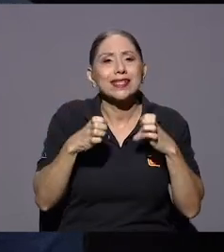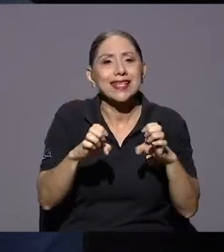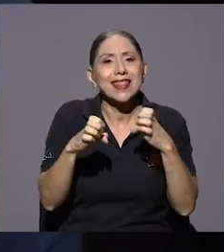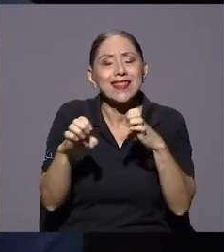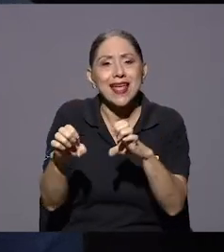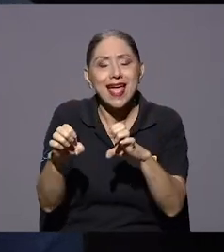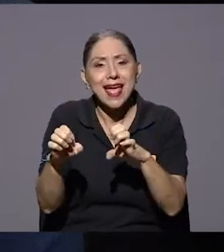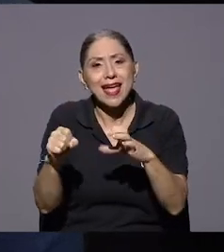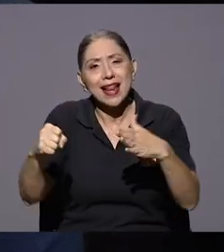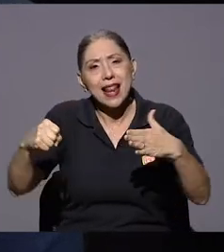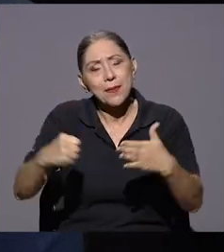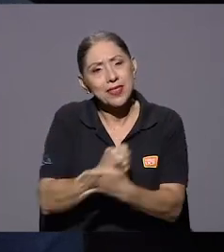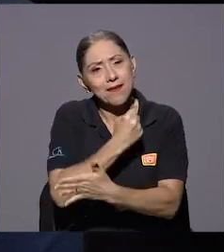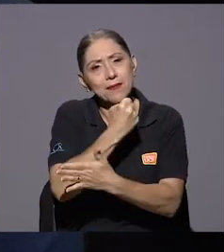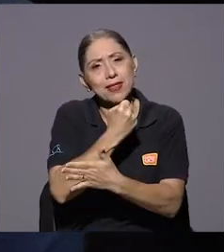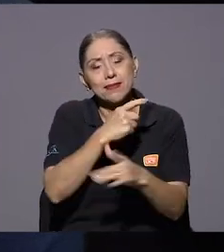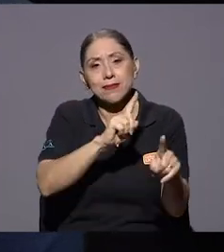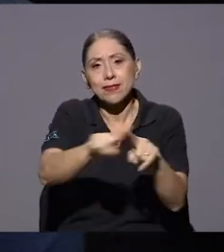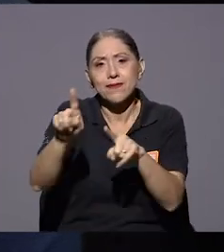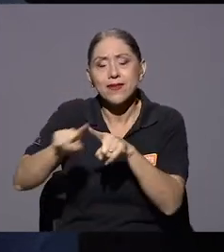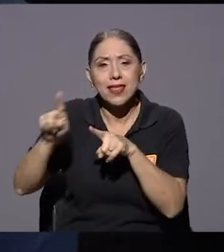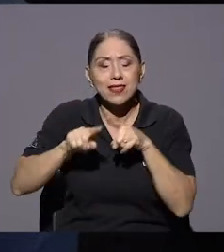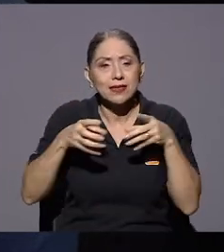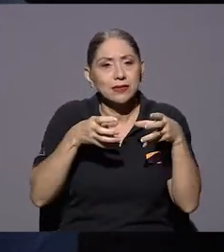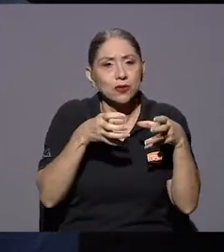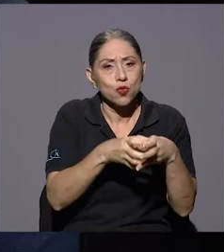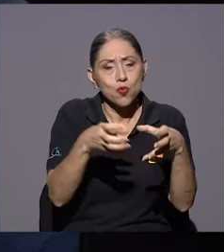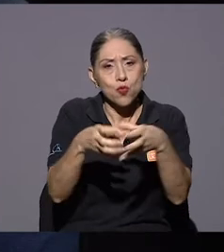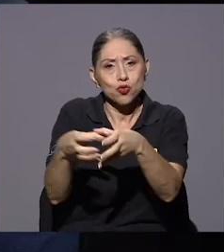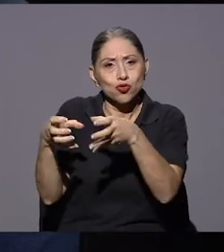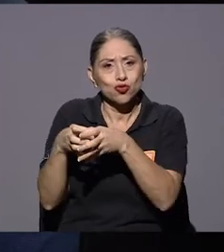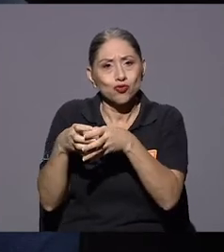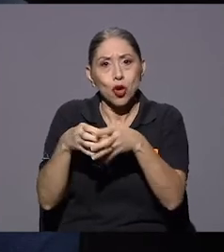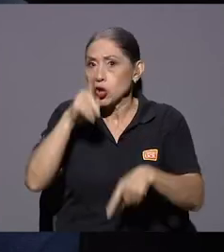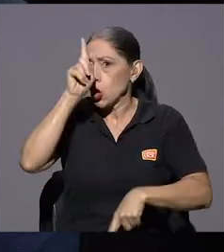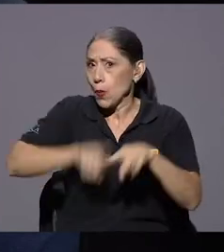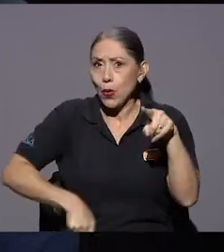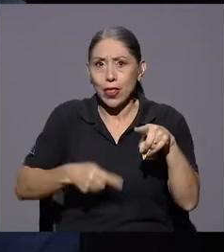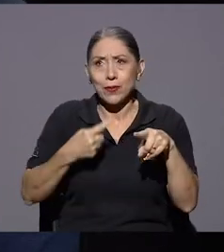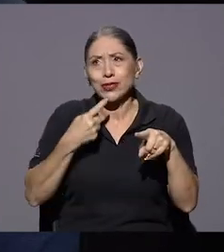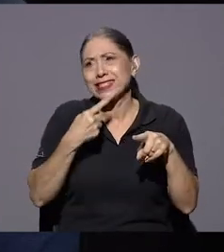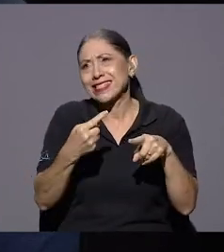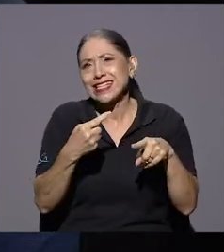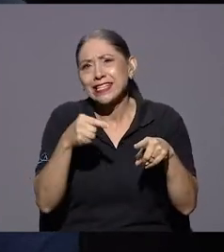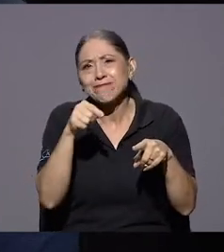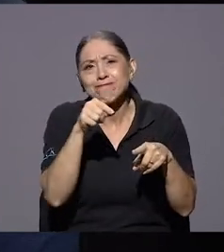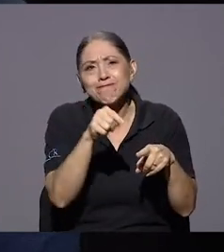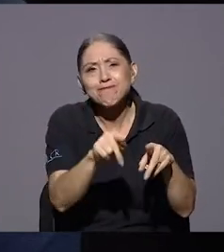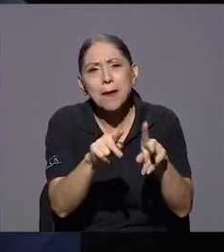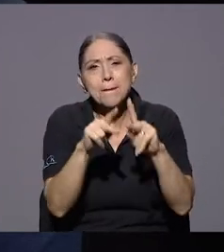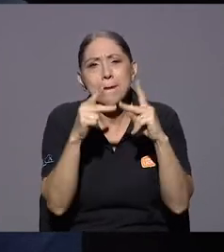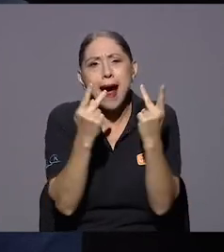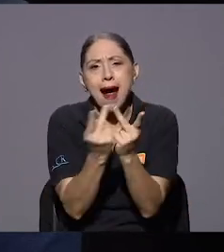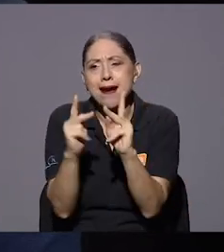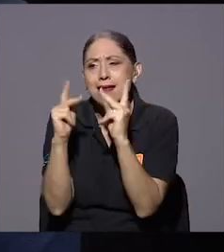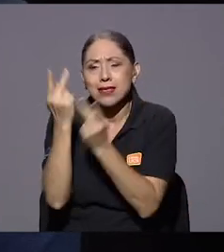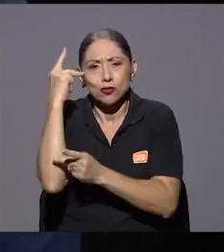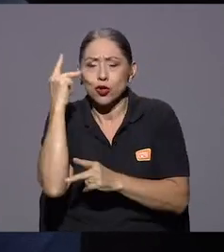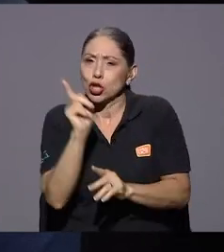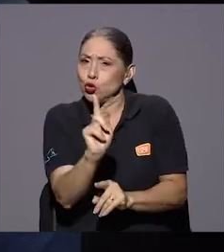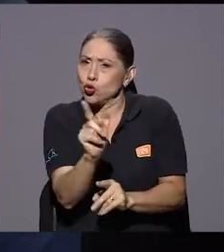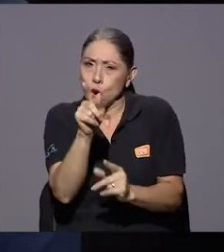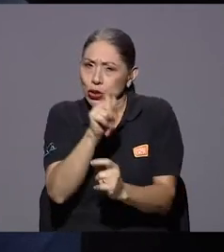lamentablemente diferentes grupos no podemos tal vez afirmar que sean partidos pero si diferentes grupos con